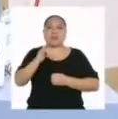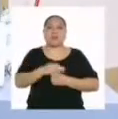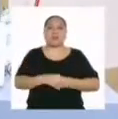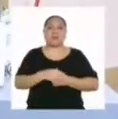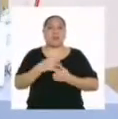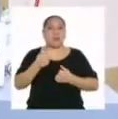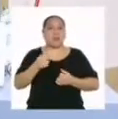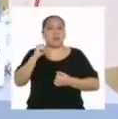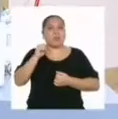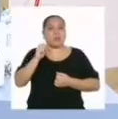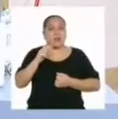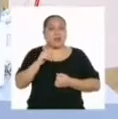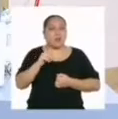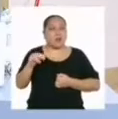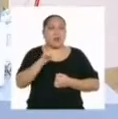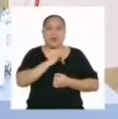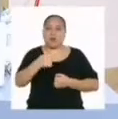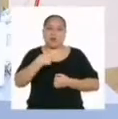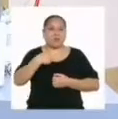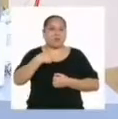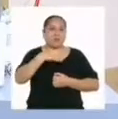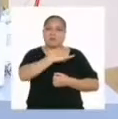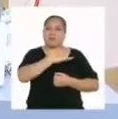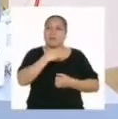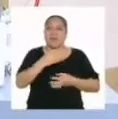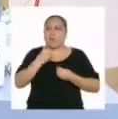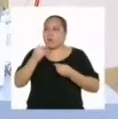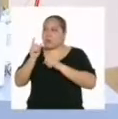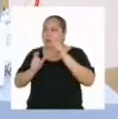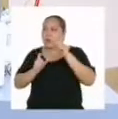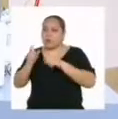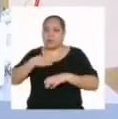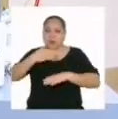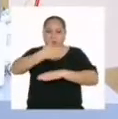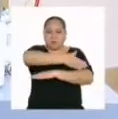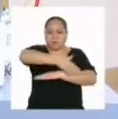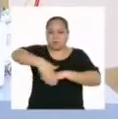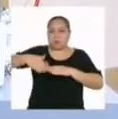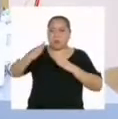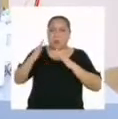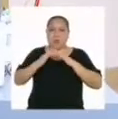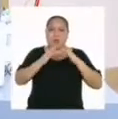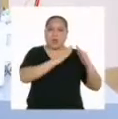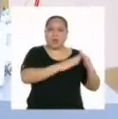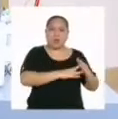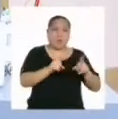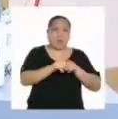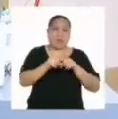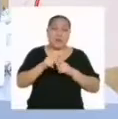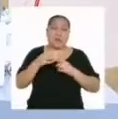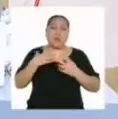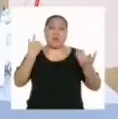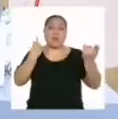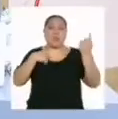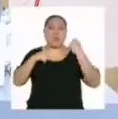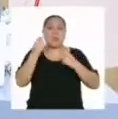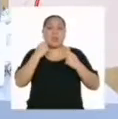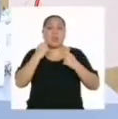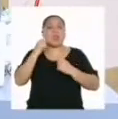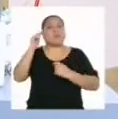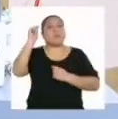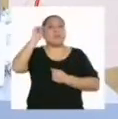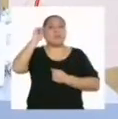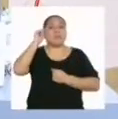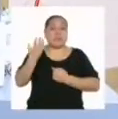Querida Sara, cuánta coincidencia. Eso me pasa a mí y a mucha gente de mi cuadra, incluida mi tía que tiene una bodega. Me da mucho que